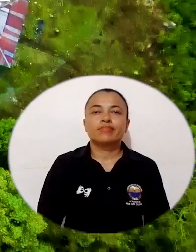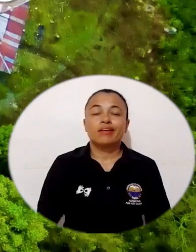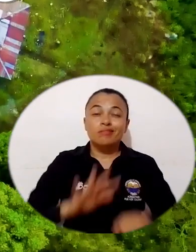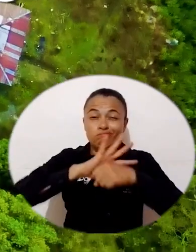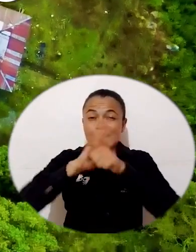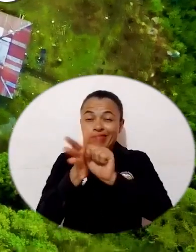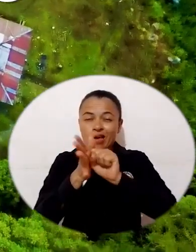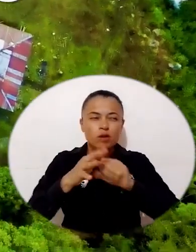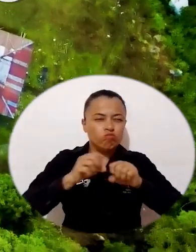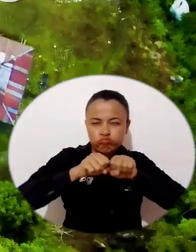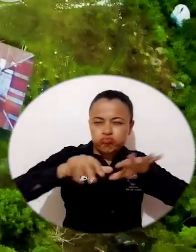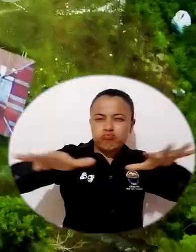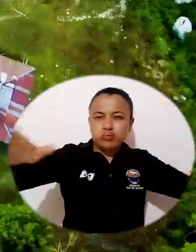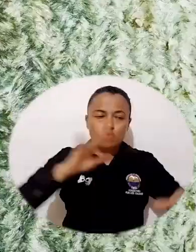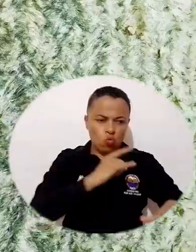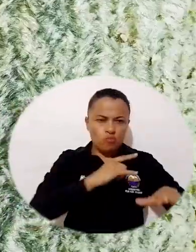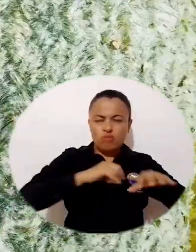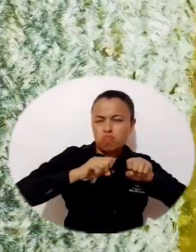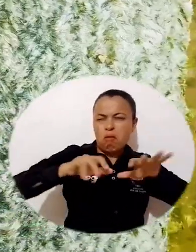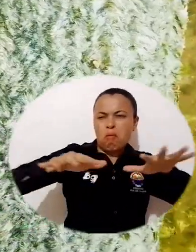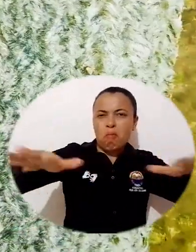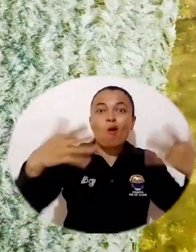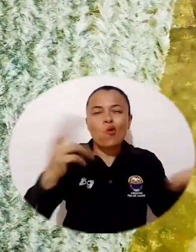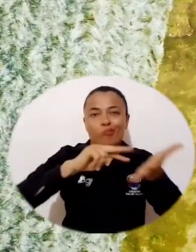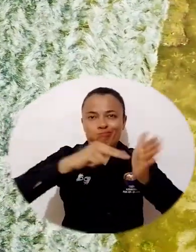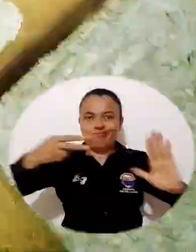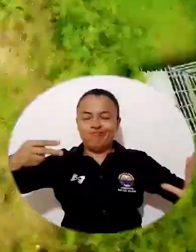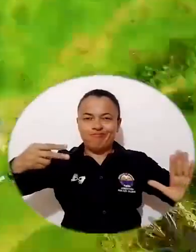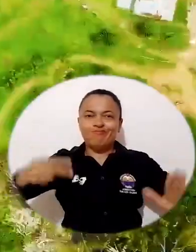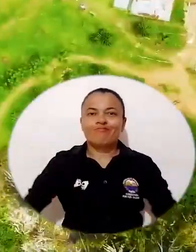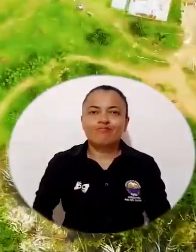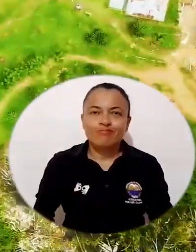En pandemia, expandimos nuestro campus a través de la tecnología,